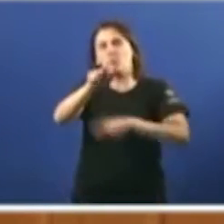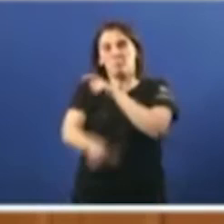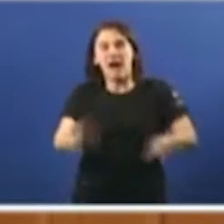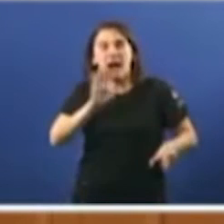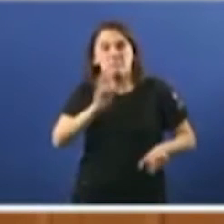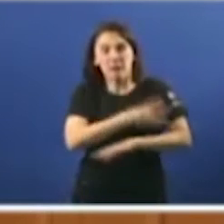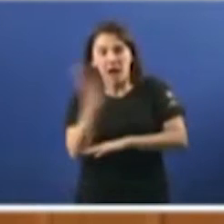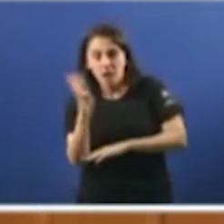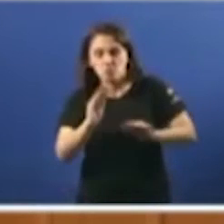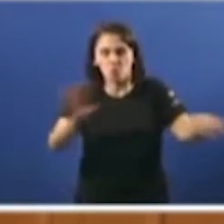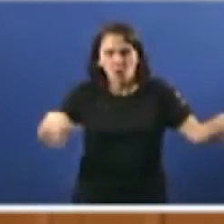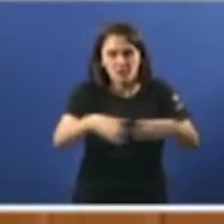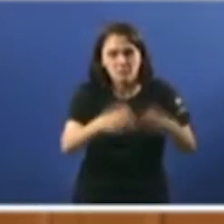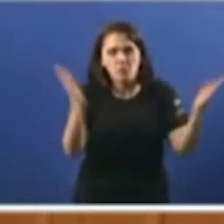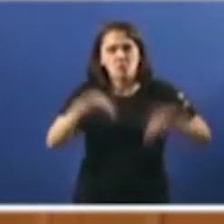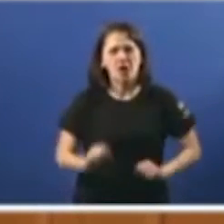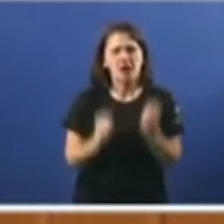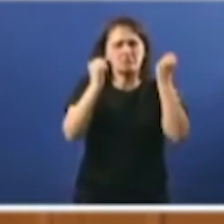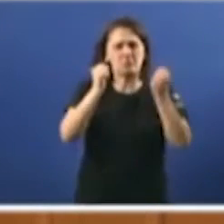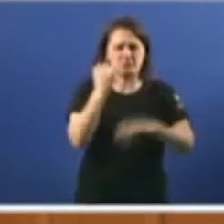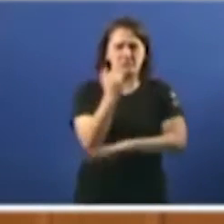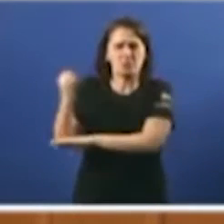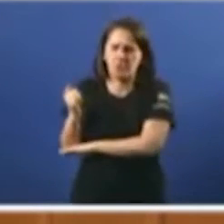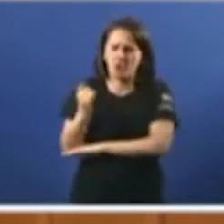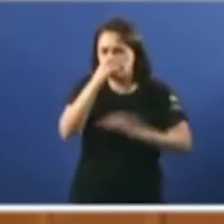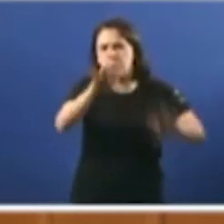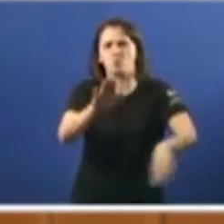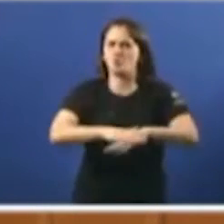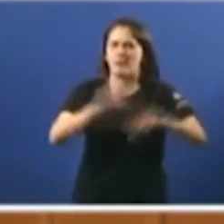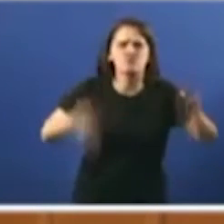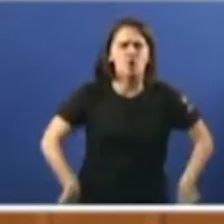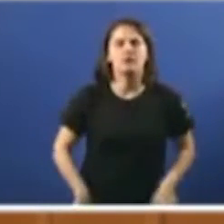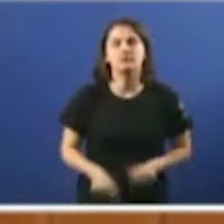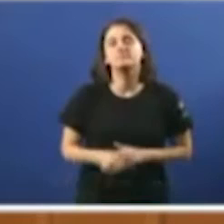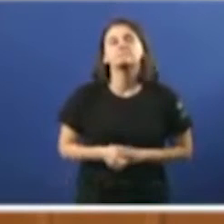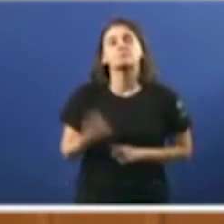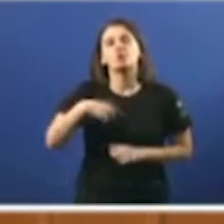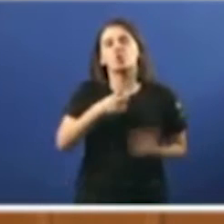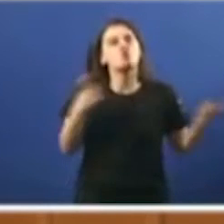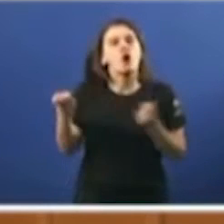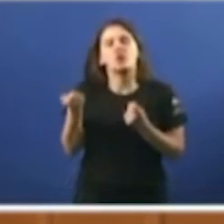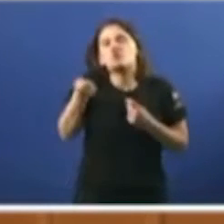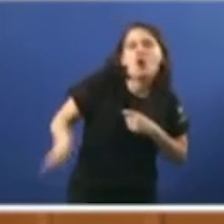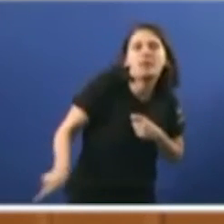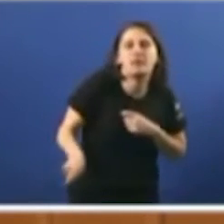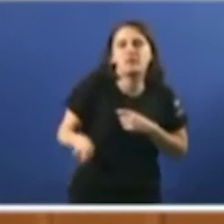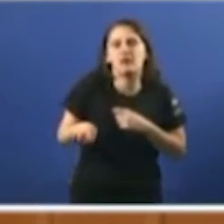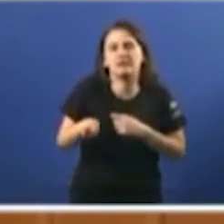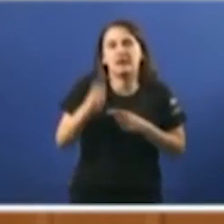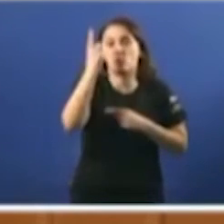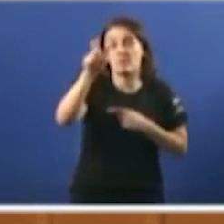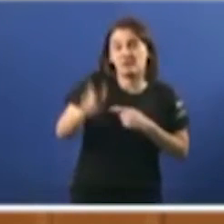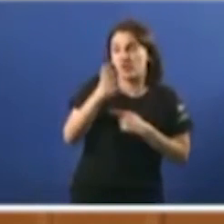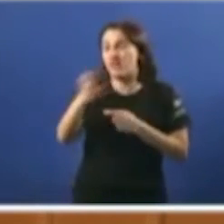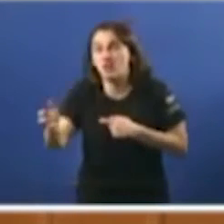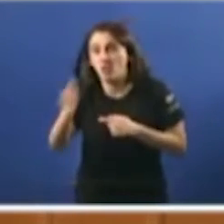persoas deste colectivo da falla de actuación das institucións. Remato, por favor. Remato. Non precisamos agardar a que unha persoa denuncie para